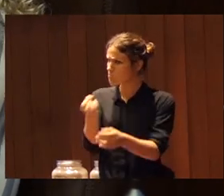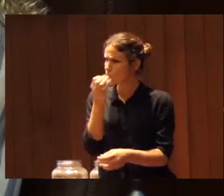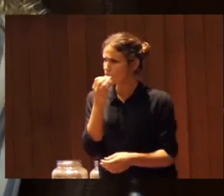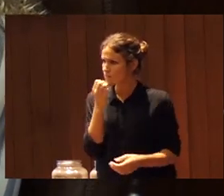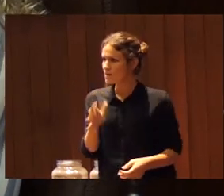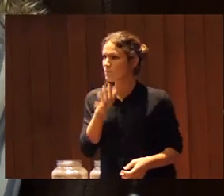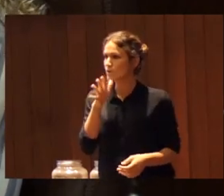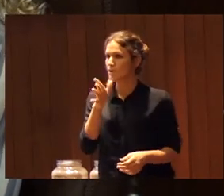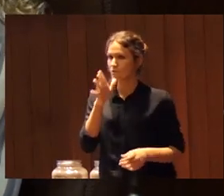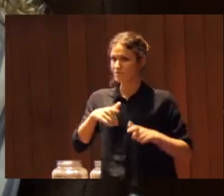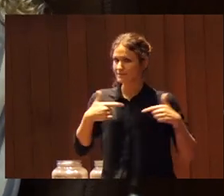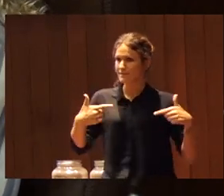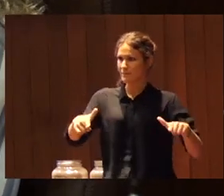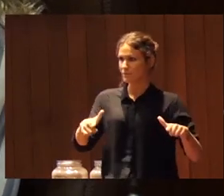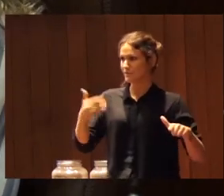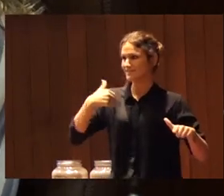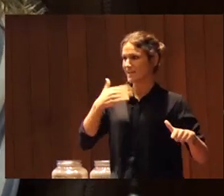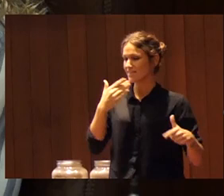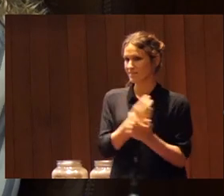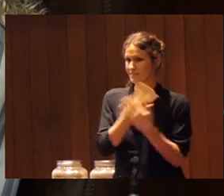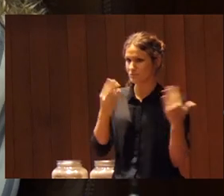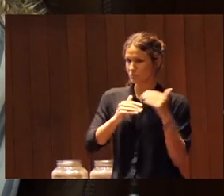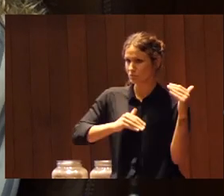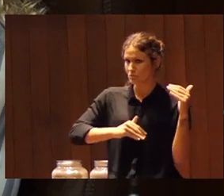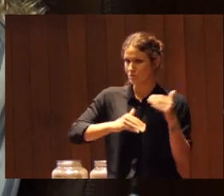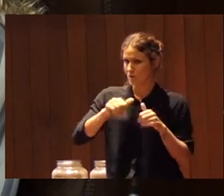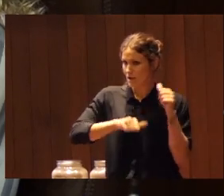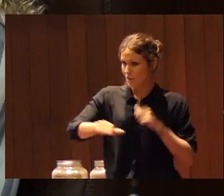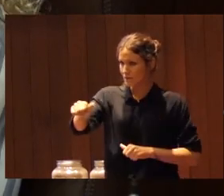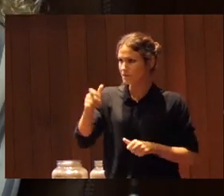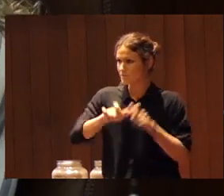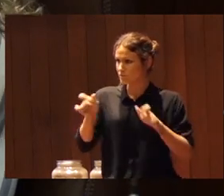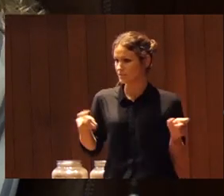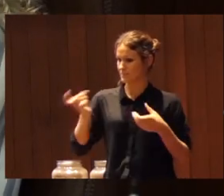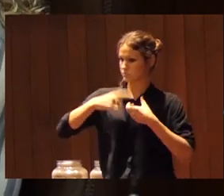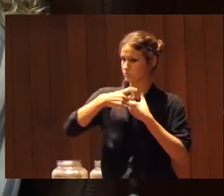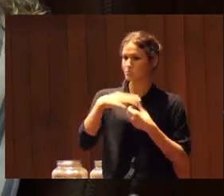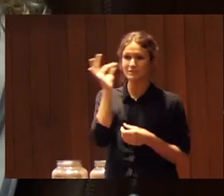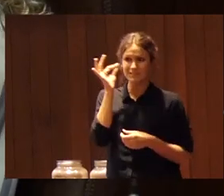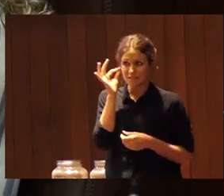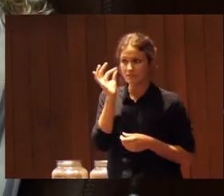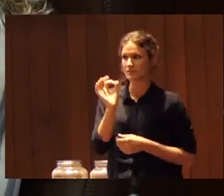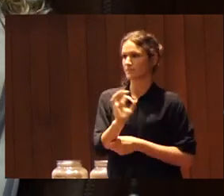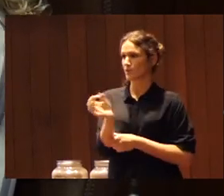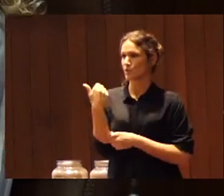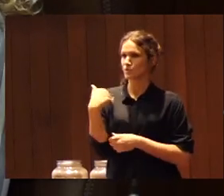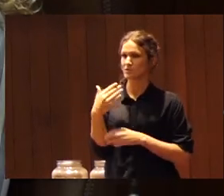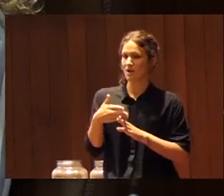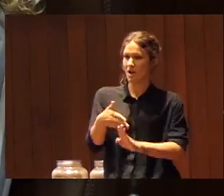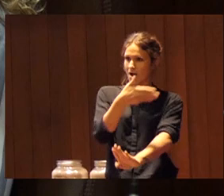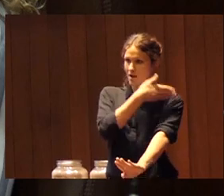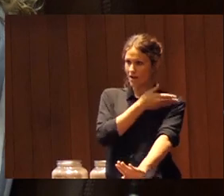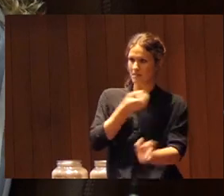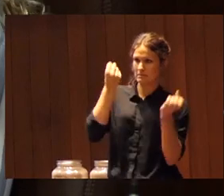hablando de un ámbito donde ya es a partir de 18 años las personas que llegan las chicas que llegan o tienen ya una carrera deportiva